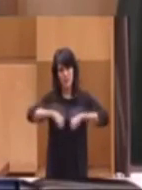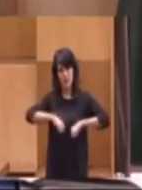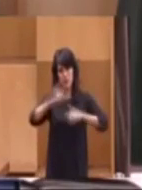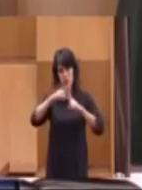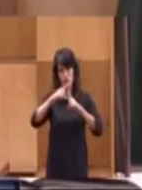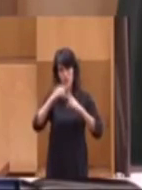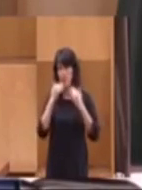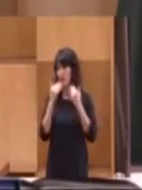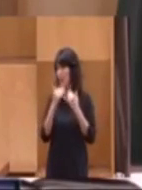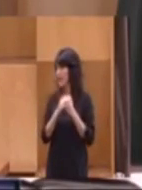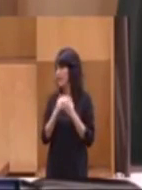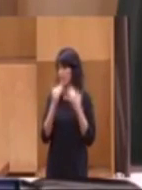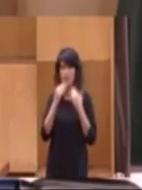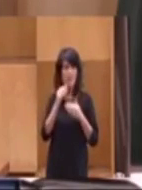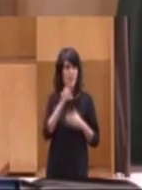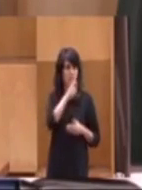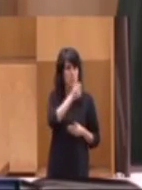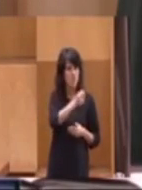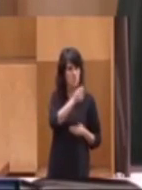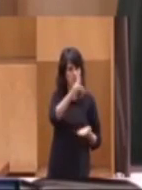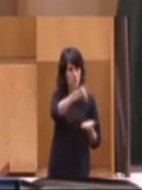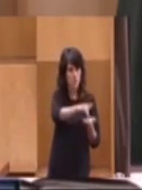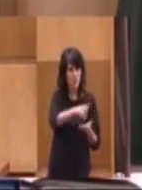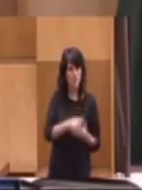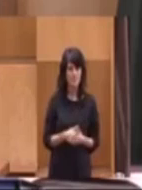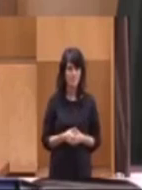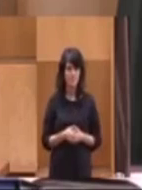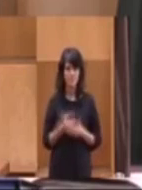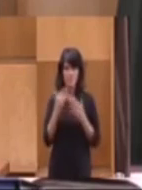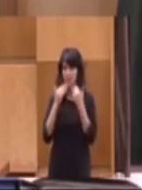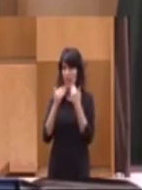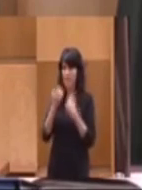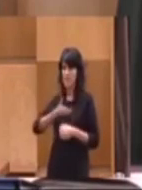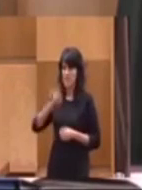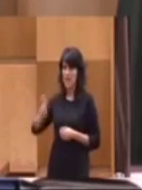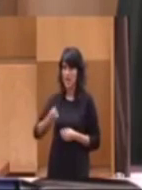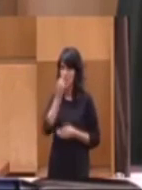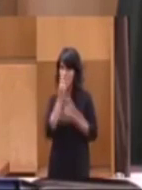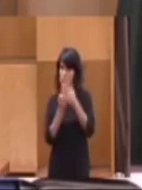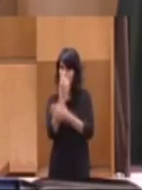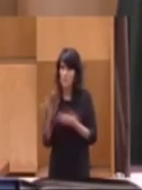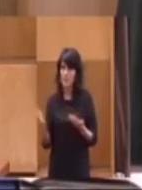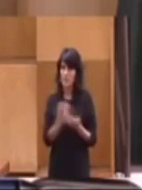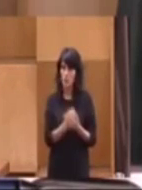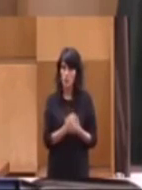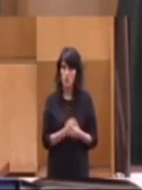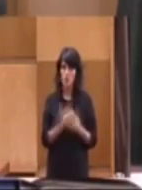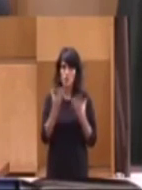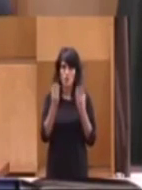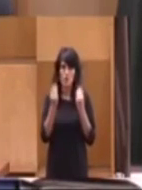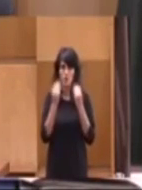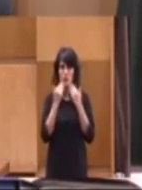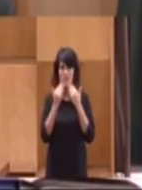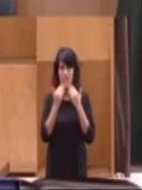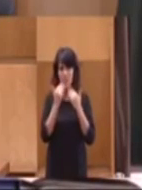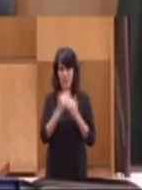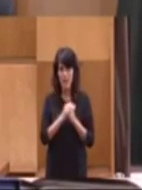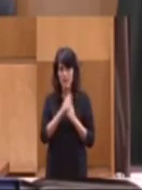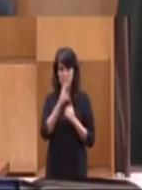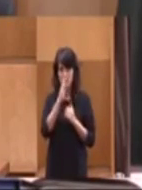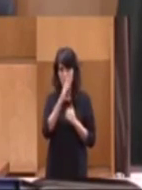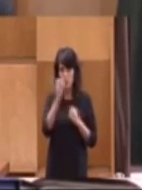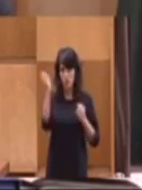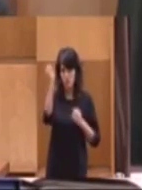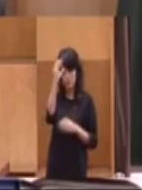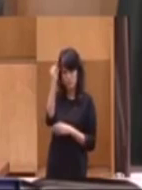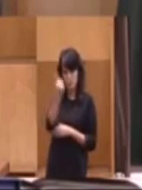Gracias. Tiene la palabra el portavoz socialista. Muchas gracias, alcalde. Buenos días a todos. Muchas gracias, Joan, por tu intervención